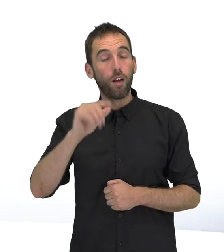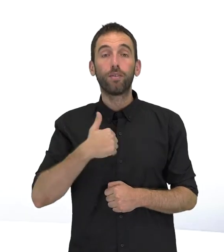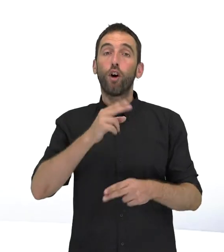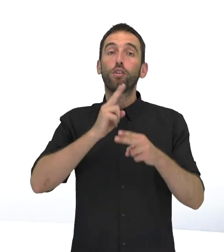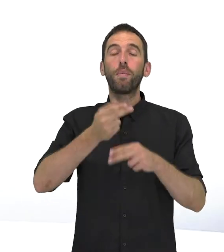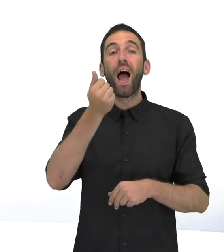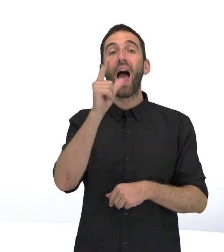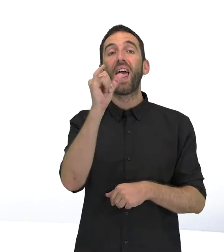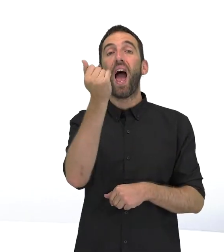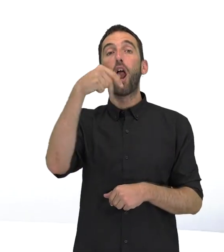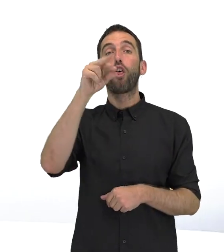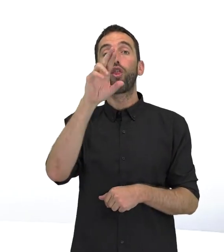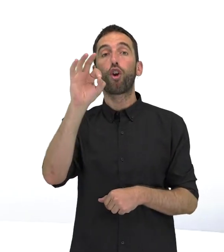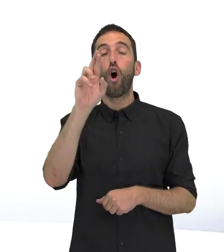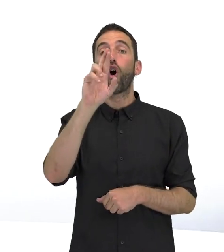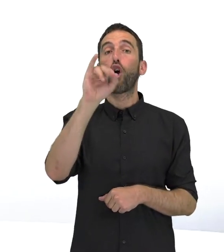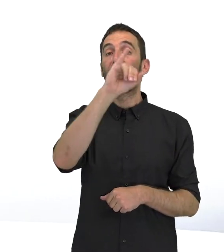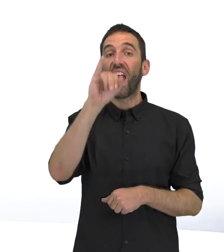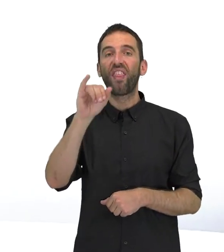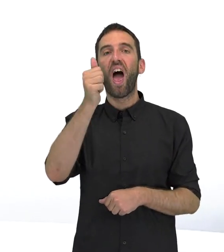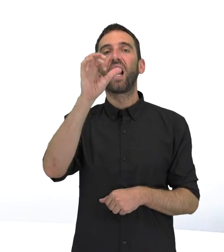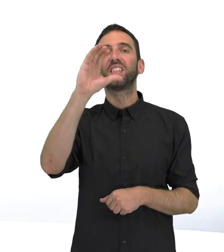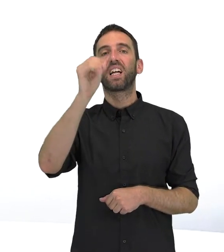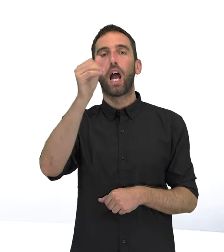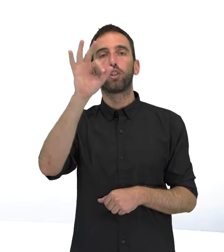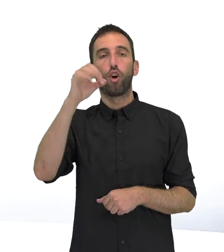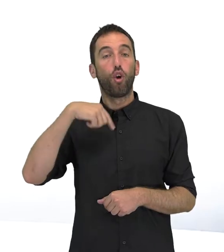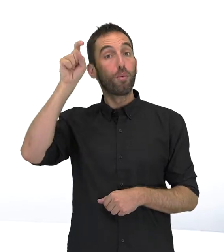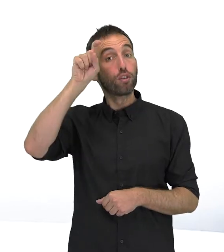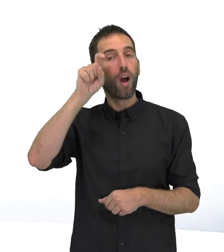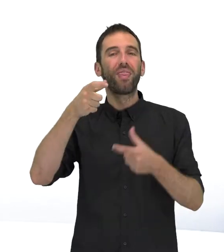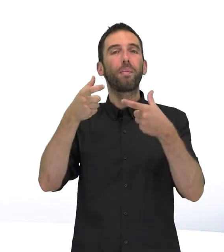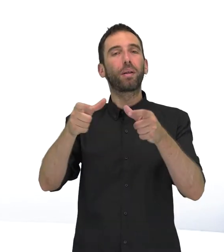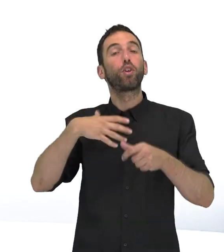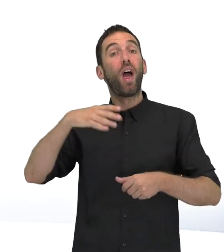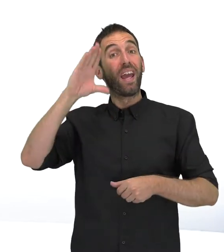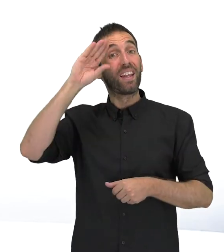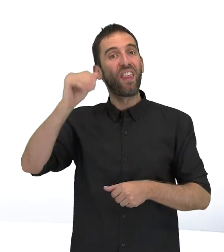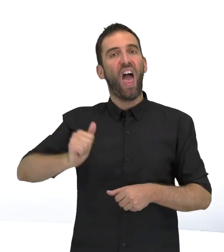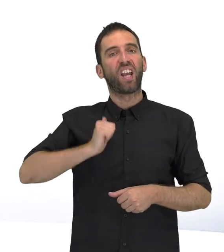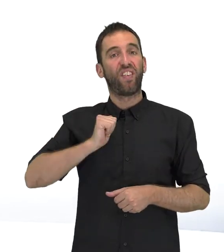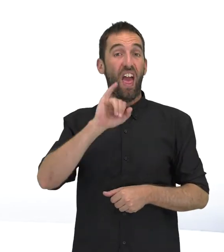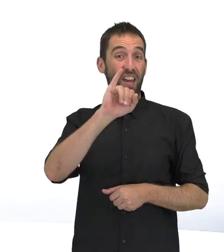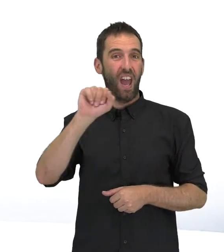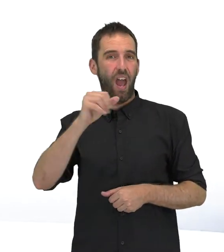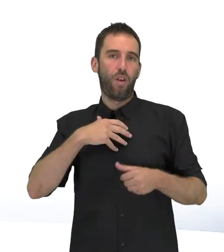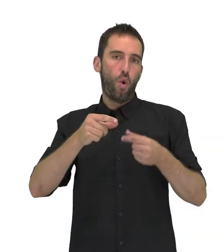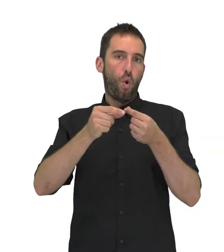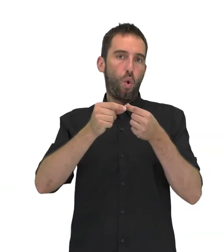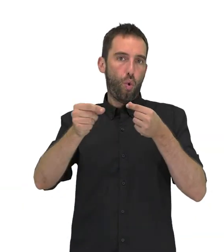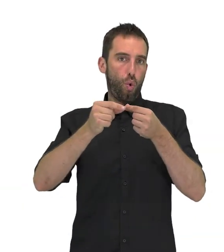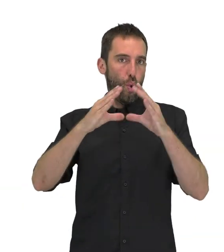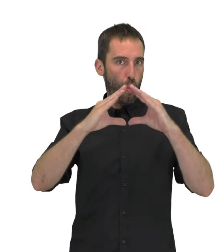Hola, mi nombre es Alejandro Rodríguez Ascaso, soy profesor del Departamento de Inteligencia Artificial de la UNED.